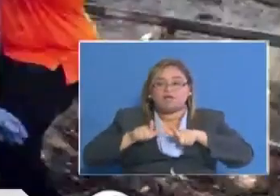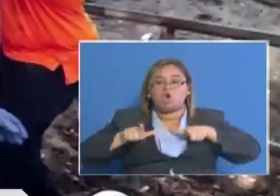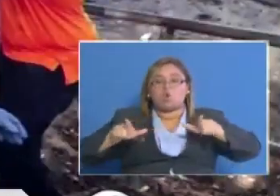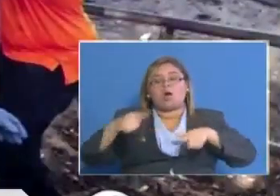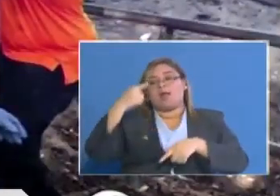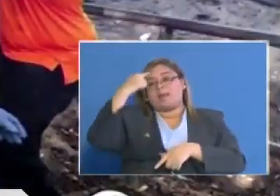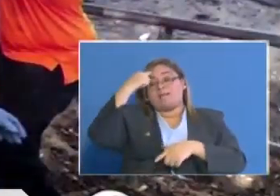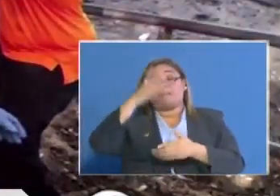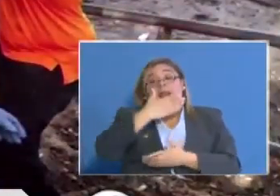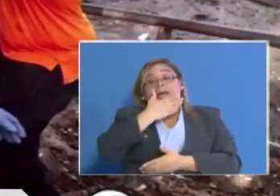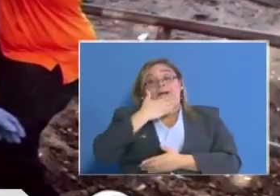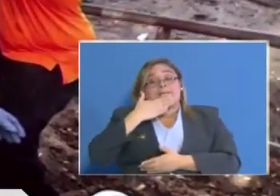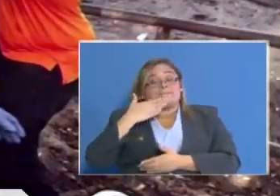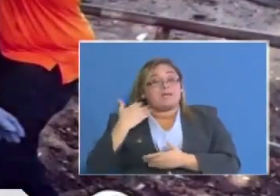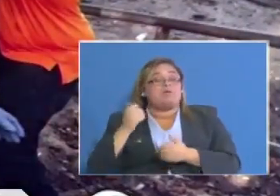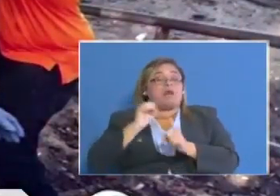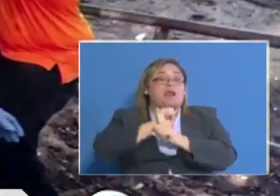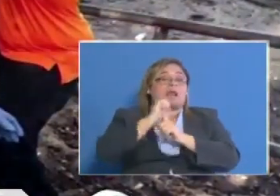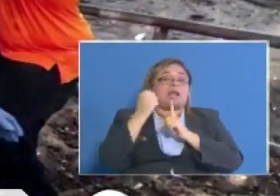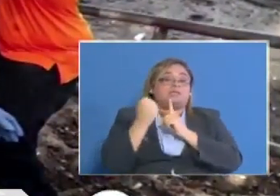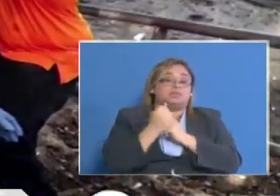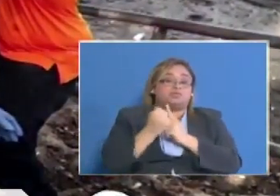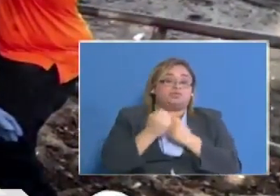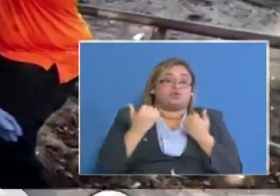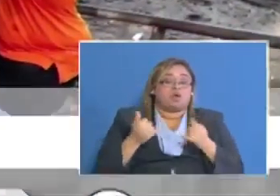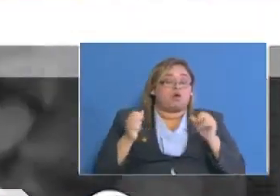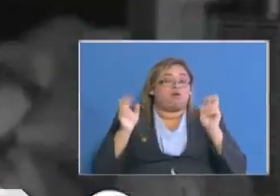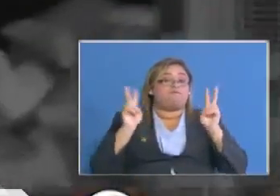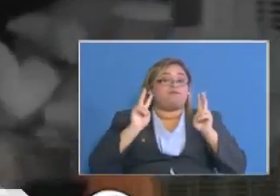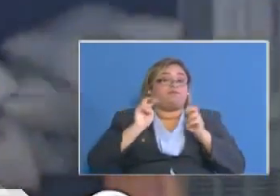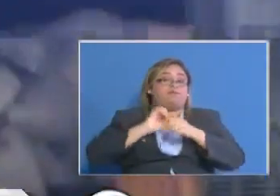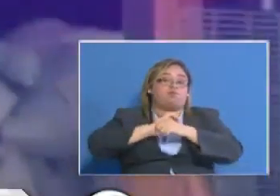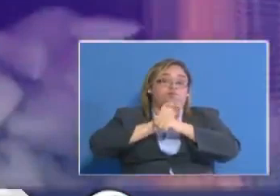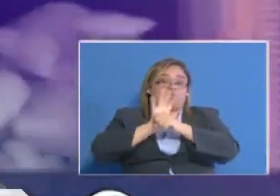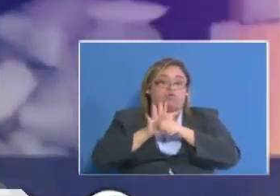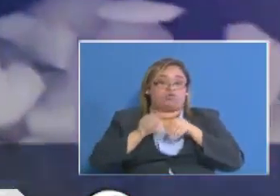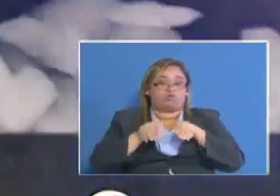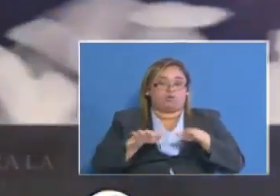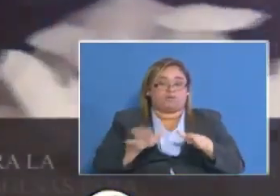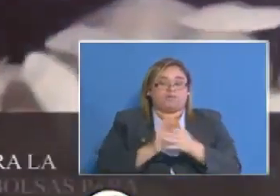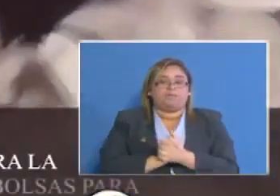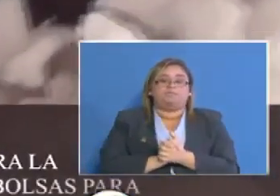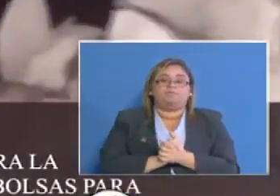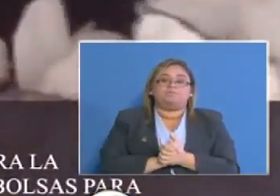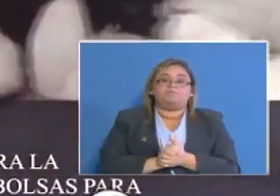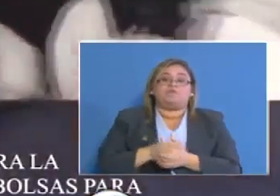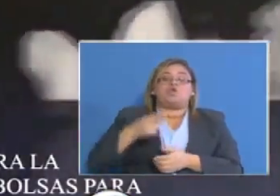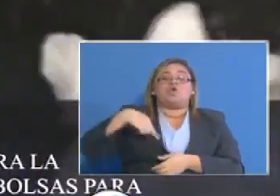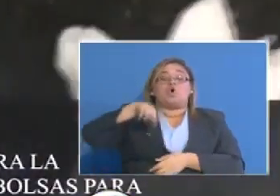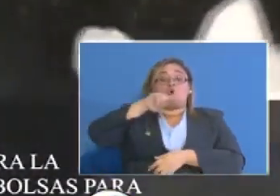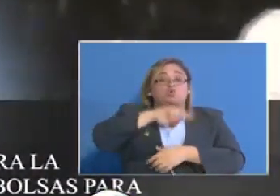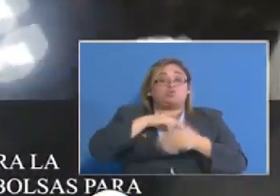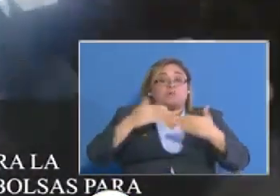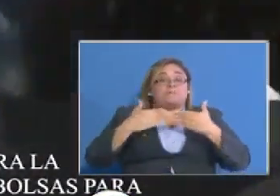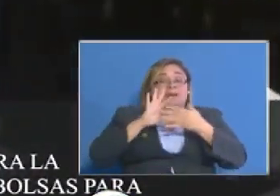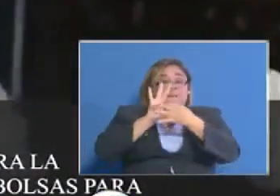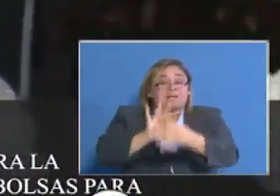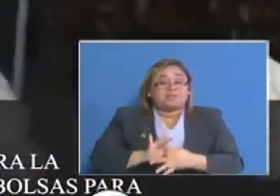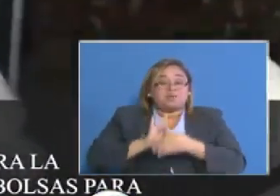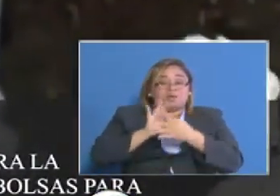fin de mejorar la situación que nos aqueja producto del COVID-19 hemos empeñado en Panamá Solidario cerca de